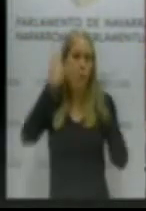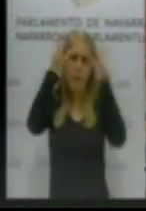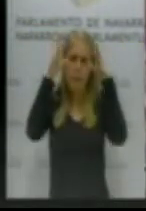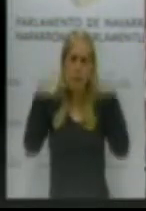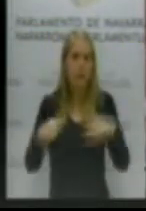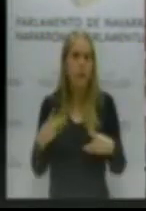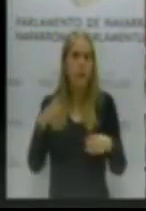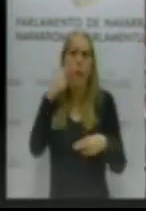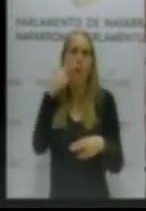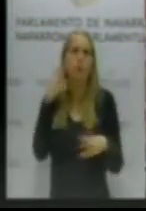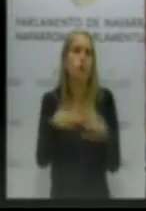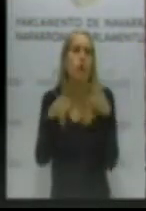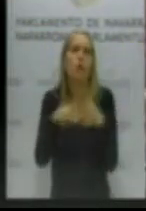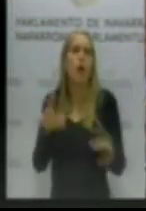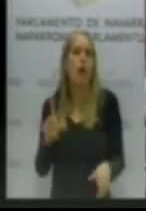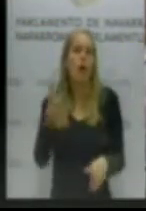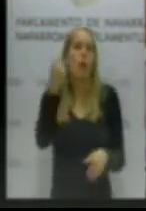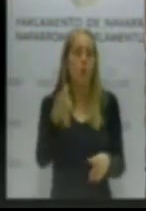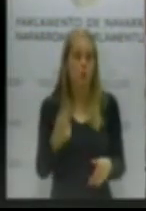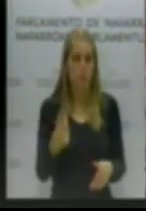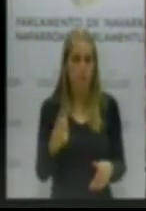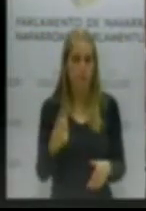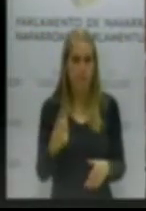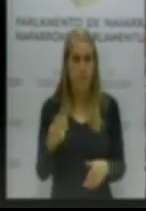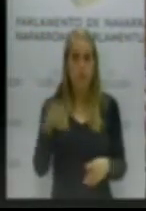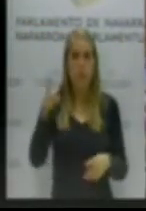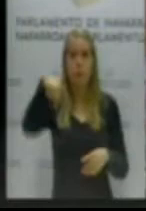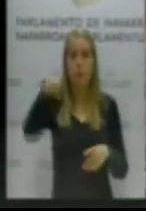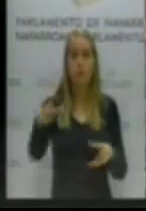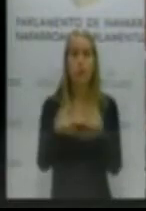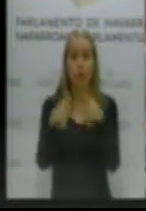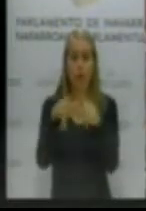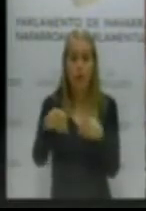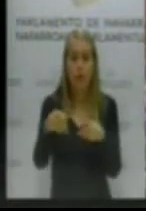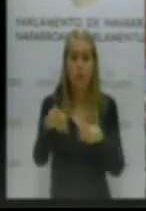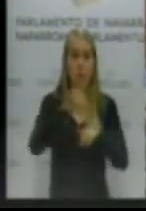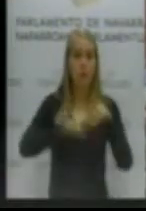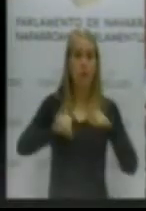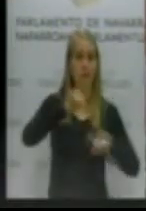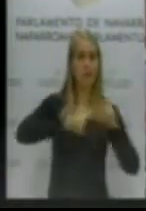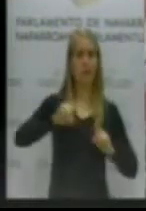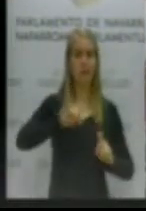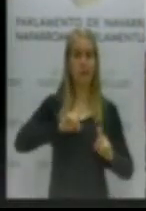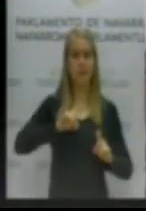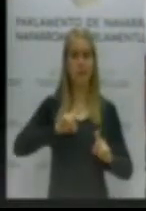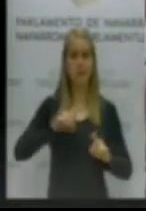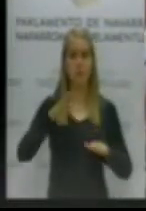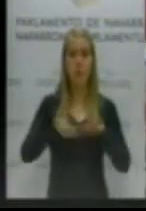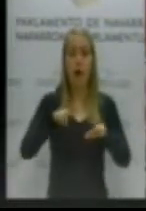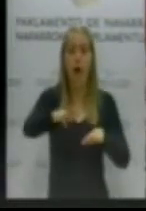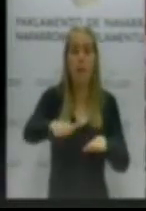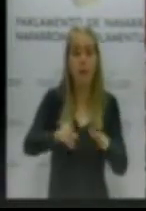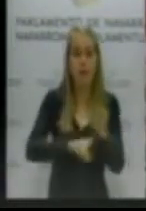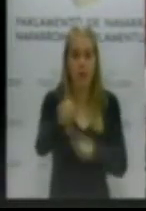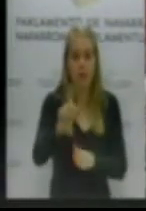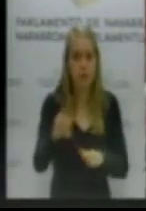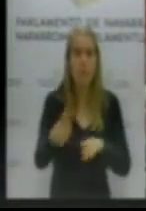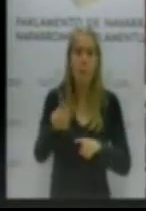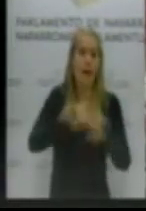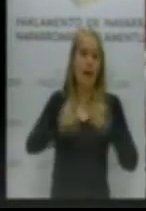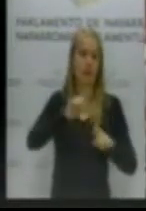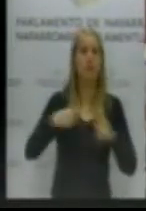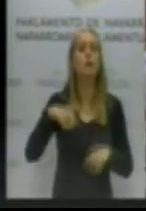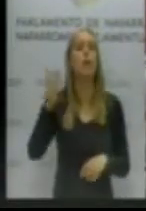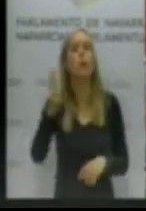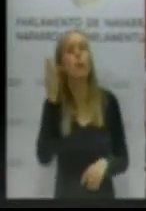social. Y ustedes los de lo social para atrás para atrás. En vez de ir para adelante para atrás. No, en el caso de las